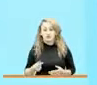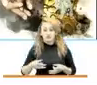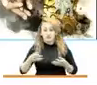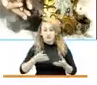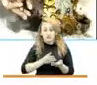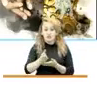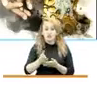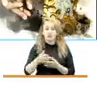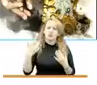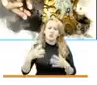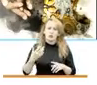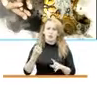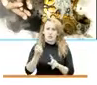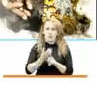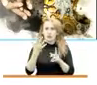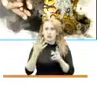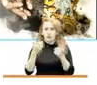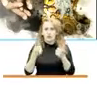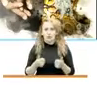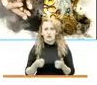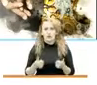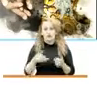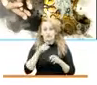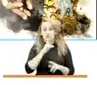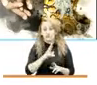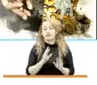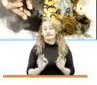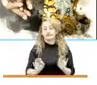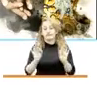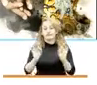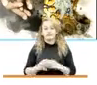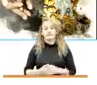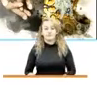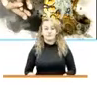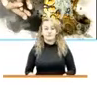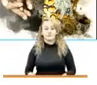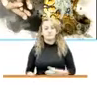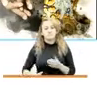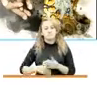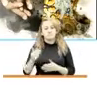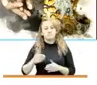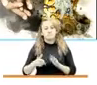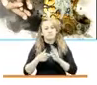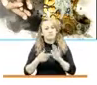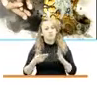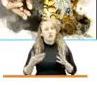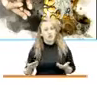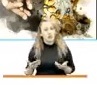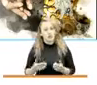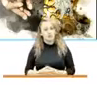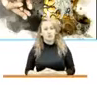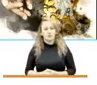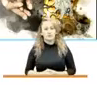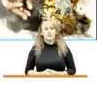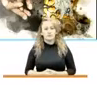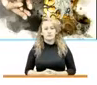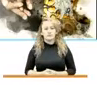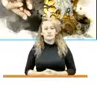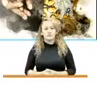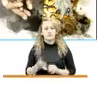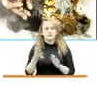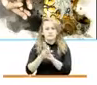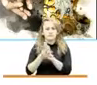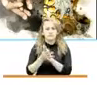tuvo un gran impacto y muy buenos resultados. Empezaré esta presentación con un hito que ha